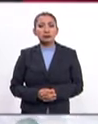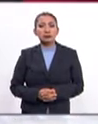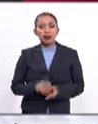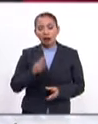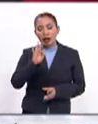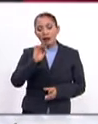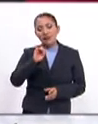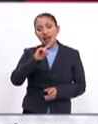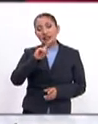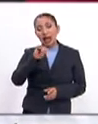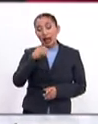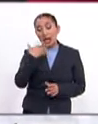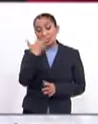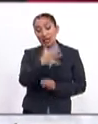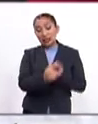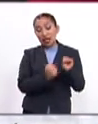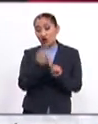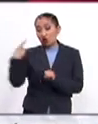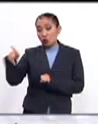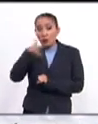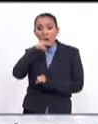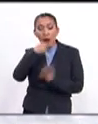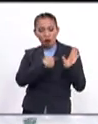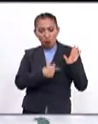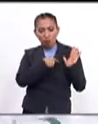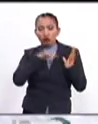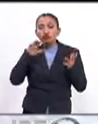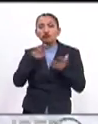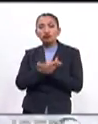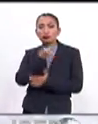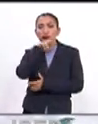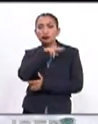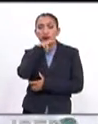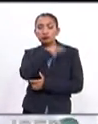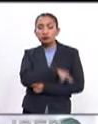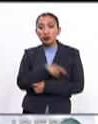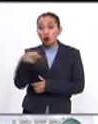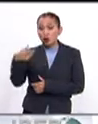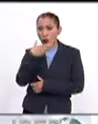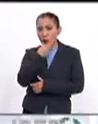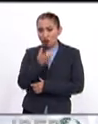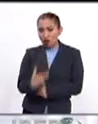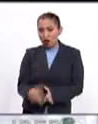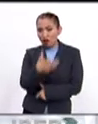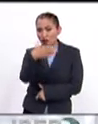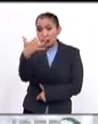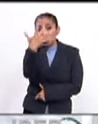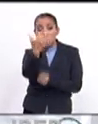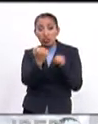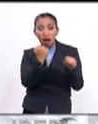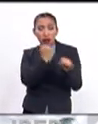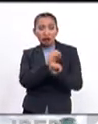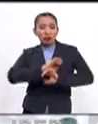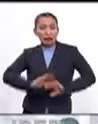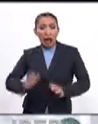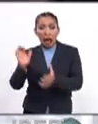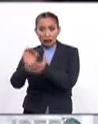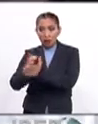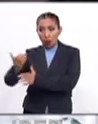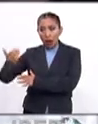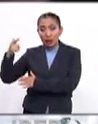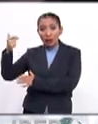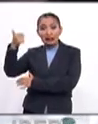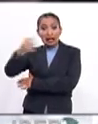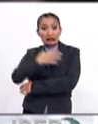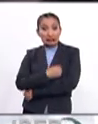Farsana tenía solo 10 años cuando su padre prometió su mano. Un agricultor rico de 50 años que ya estaba casado